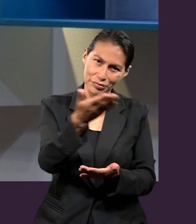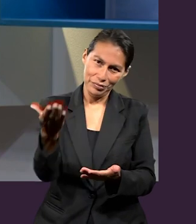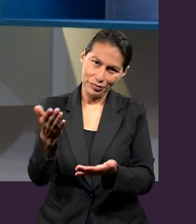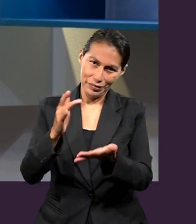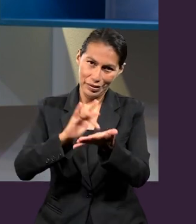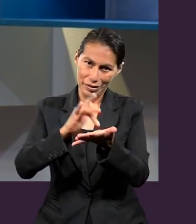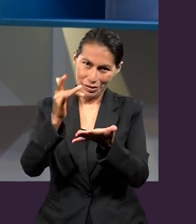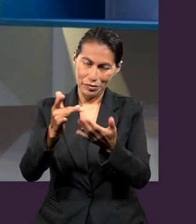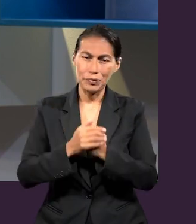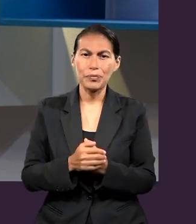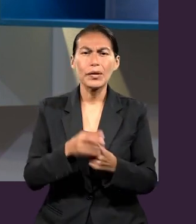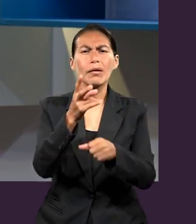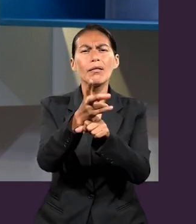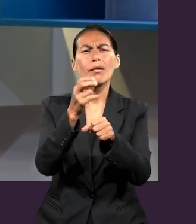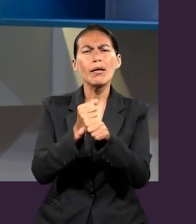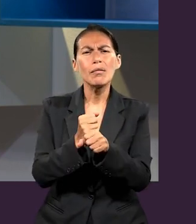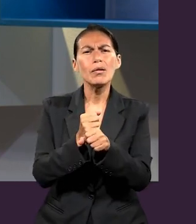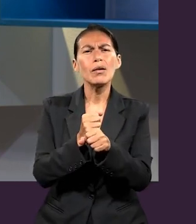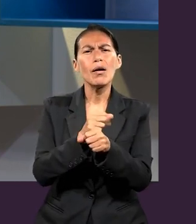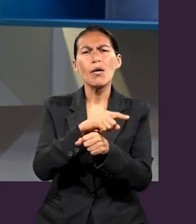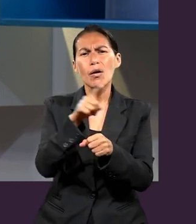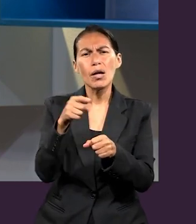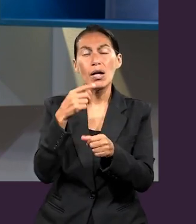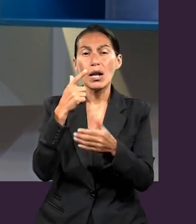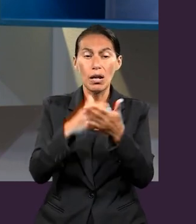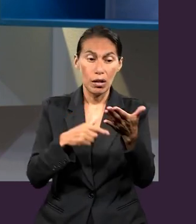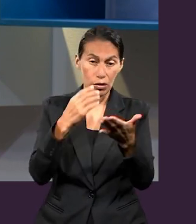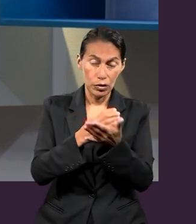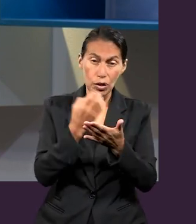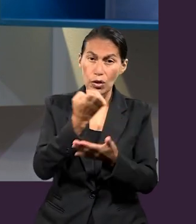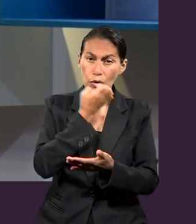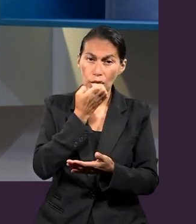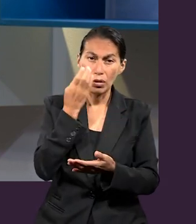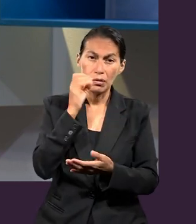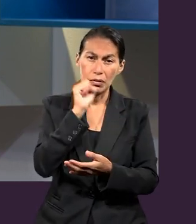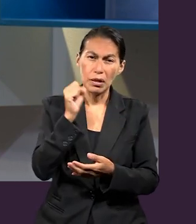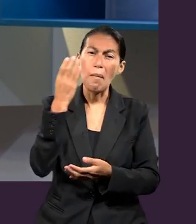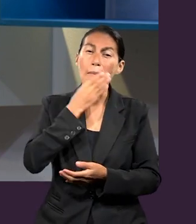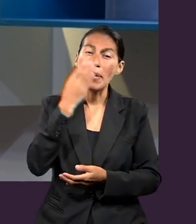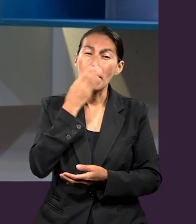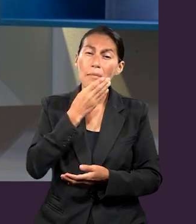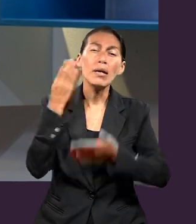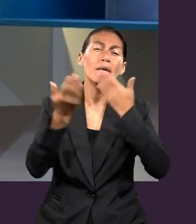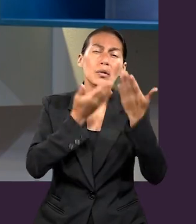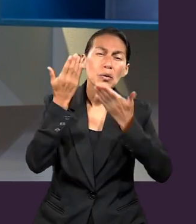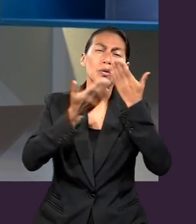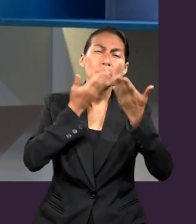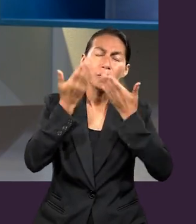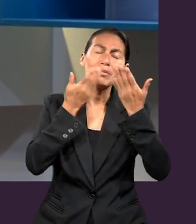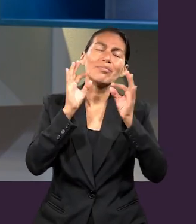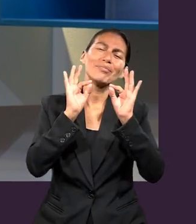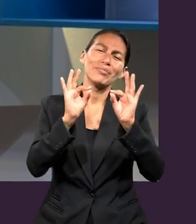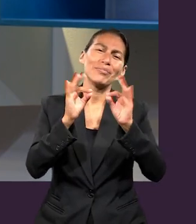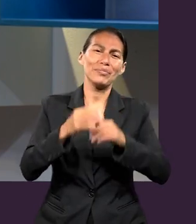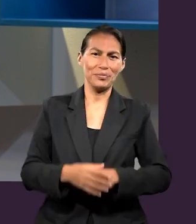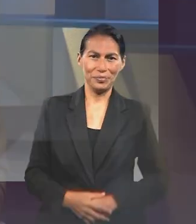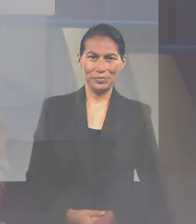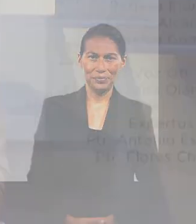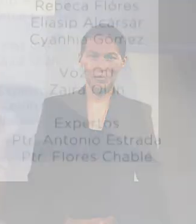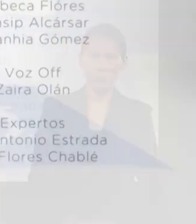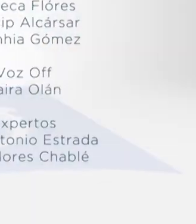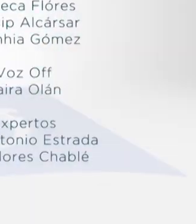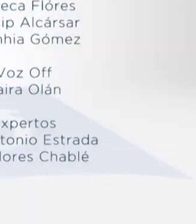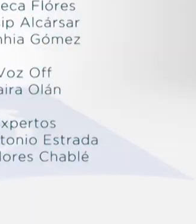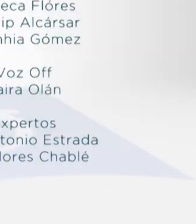concluimos con nuestra lección y agradecemos a ustedes para que sigan alentando el estudio de la palabra de Dios.